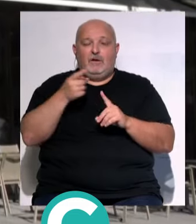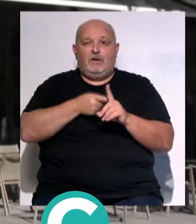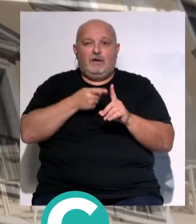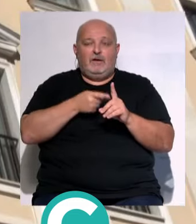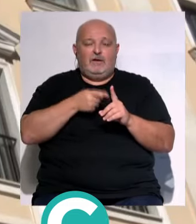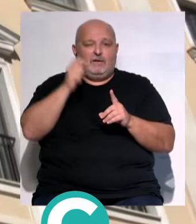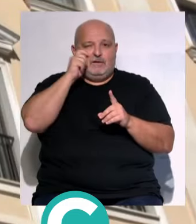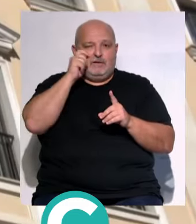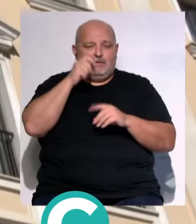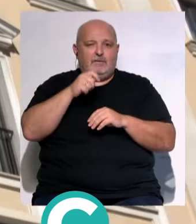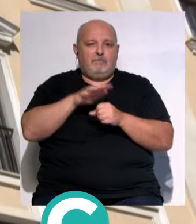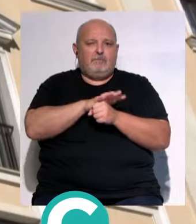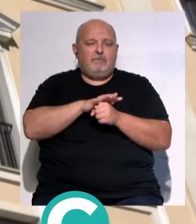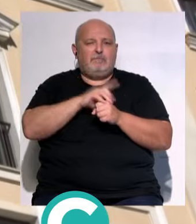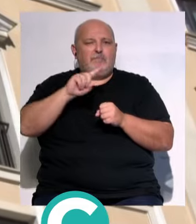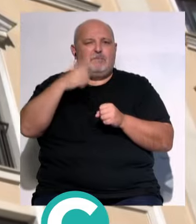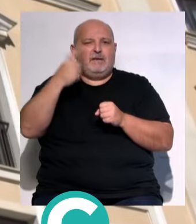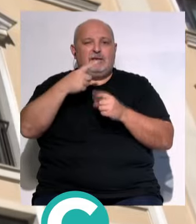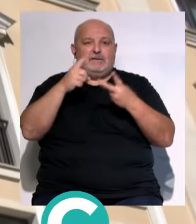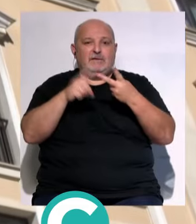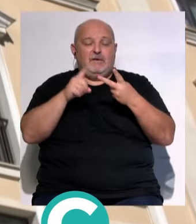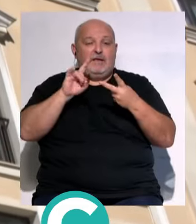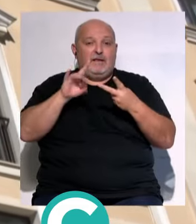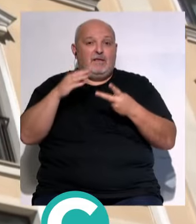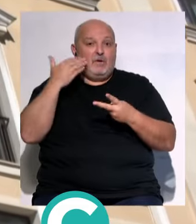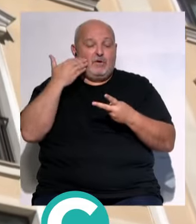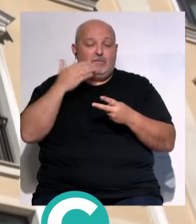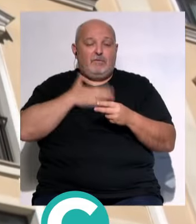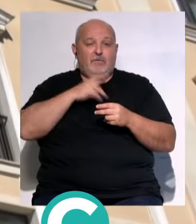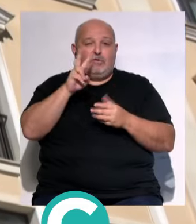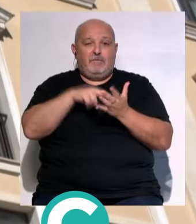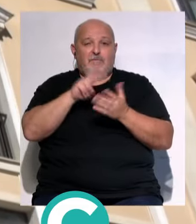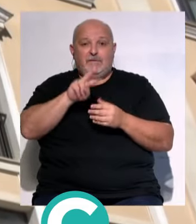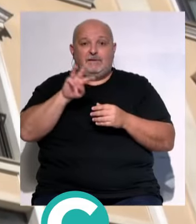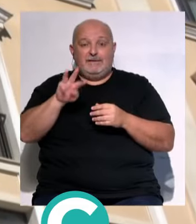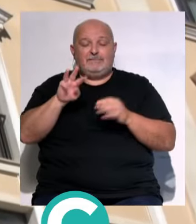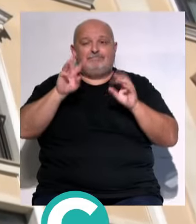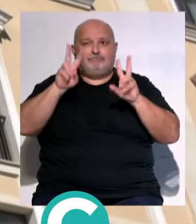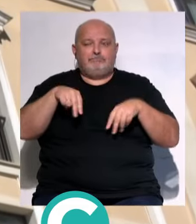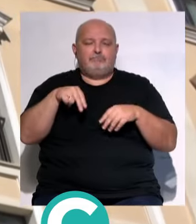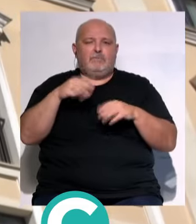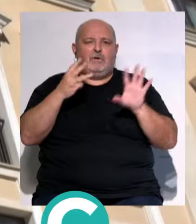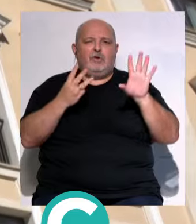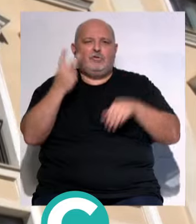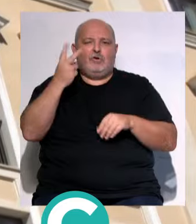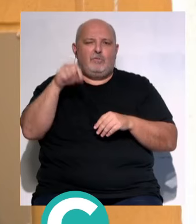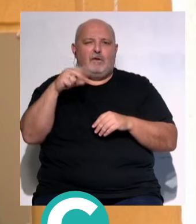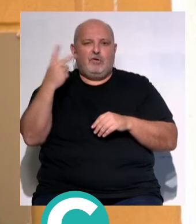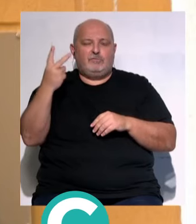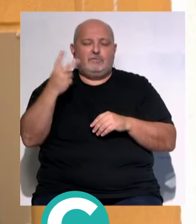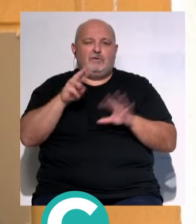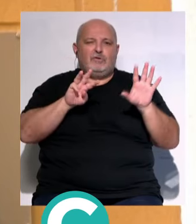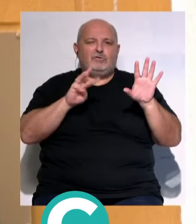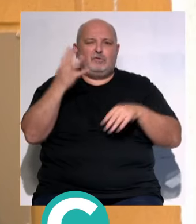municipios turísticos de la provincia... ...en la primera y segunda quincena de julio de 2023... ...se cerraron con un 82,2%